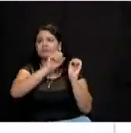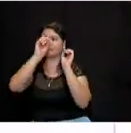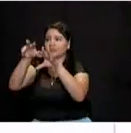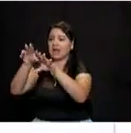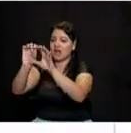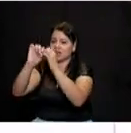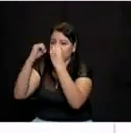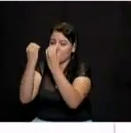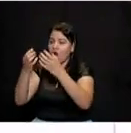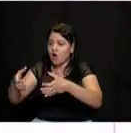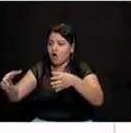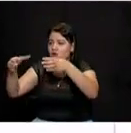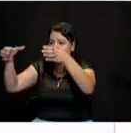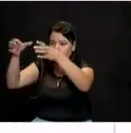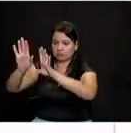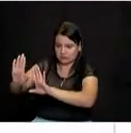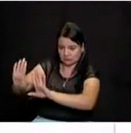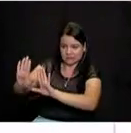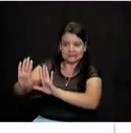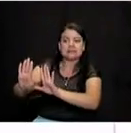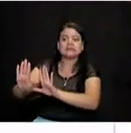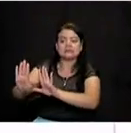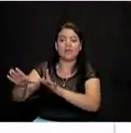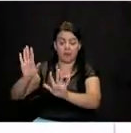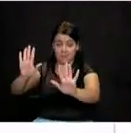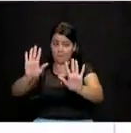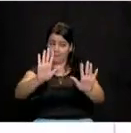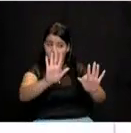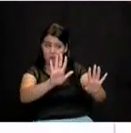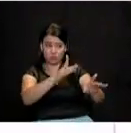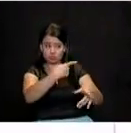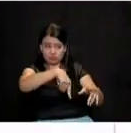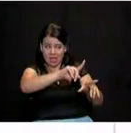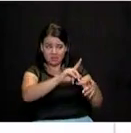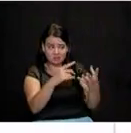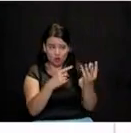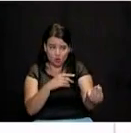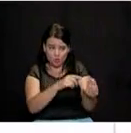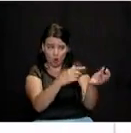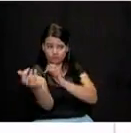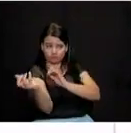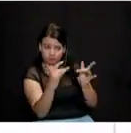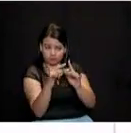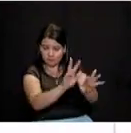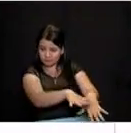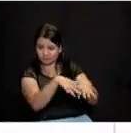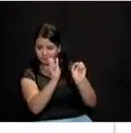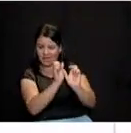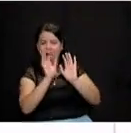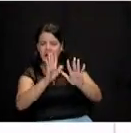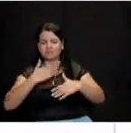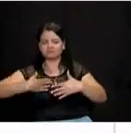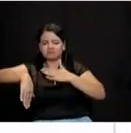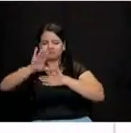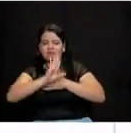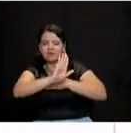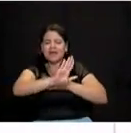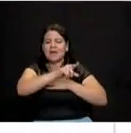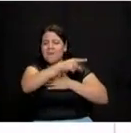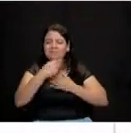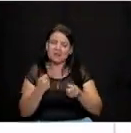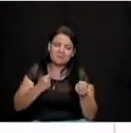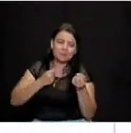rasos. A todos ellos se les prometió ayudas, les prometió emprendimientos, les prometió financiación para esos